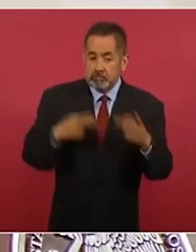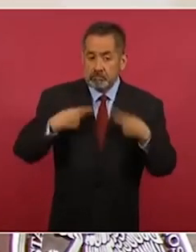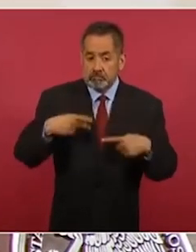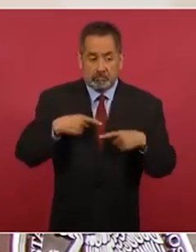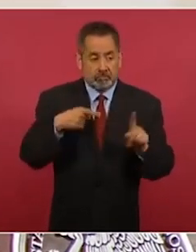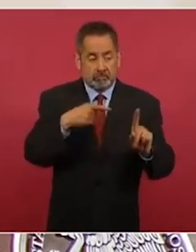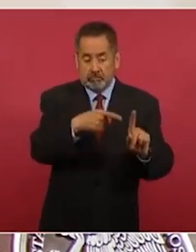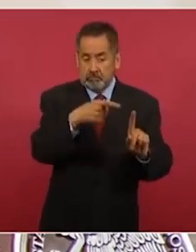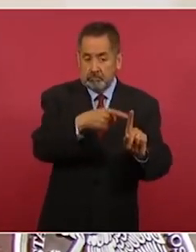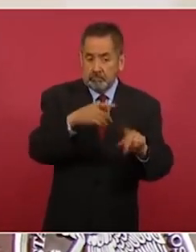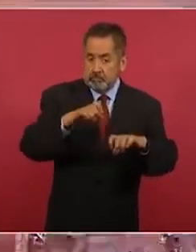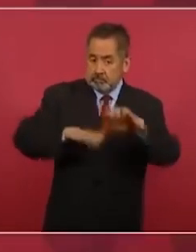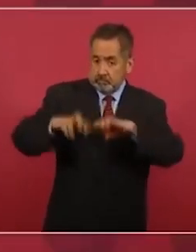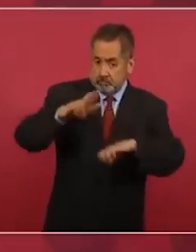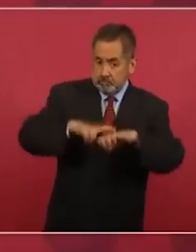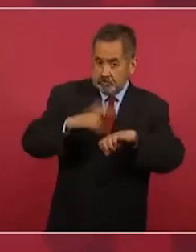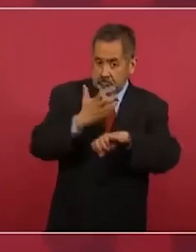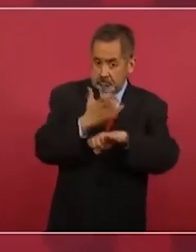persona